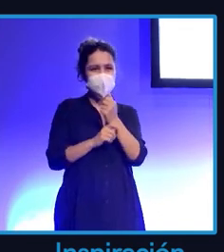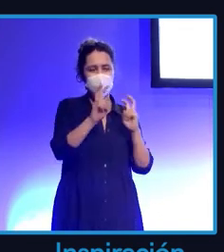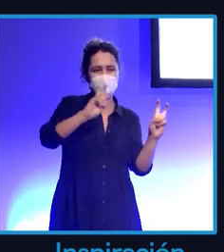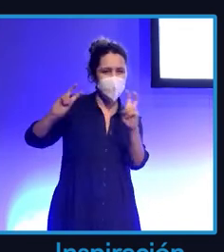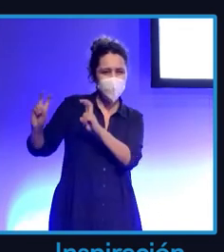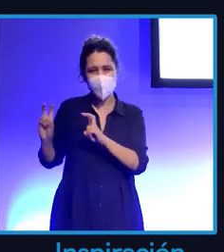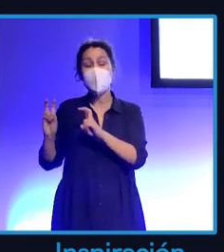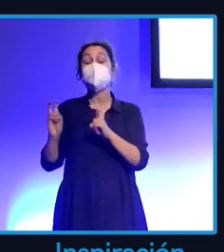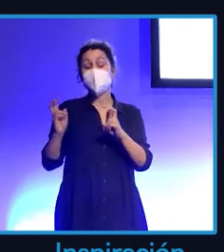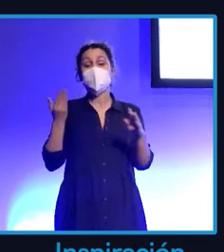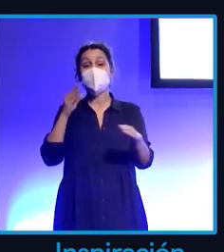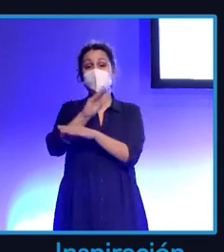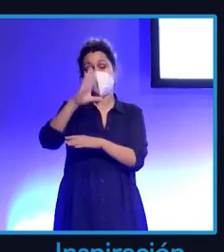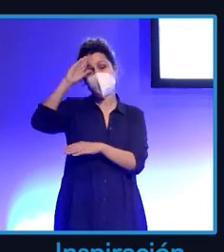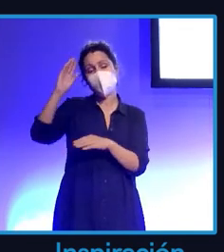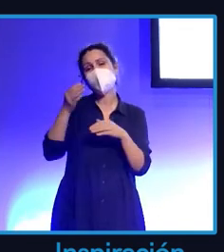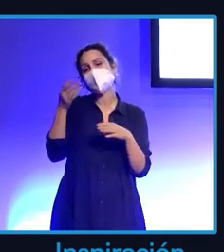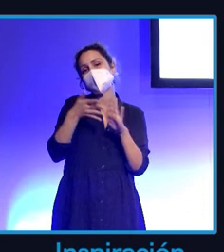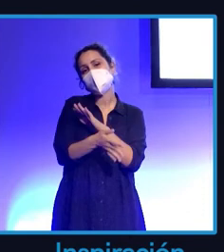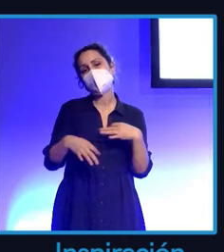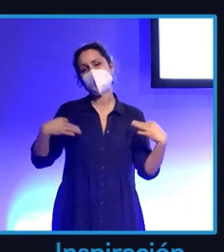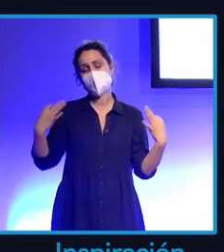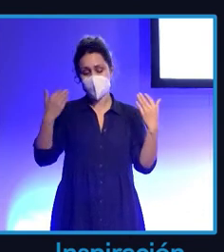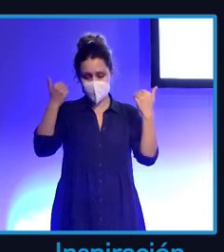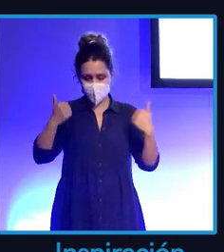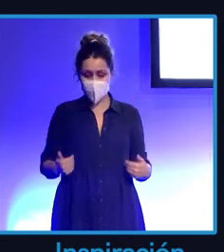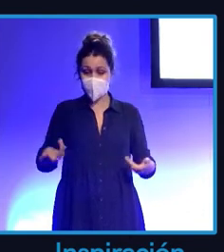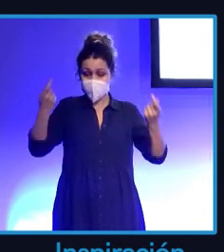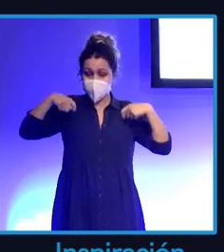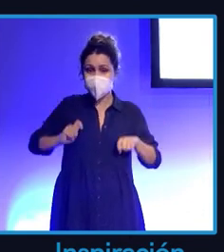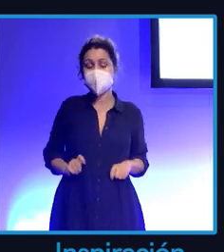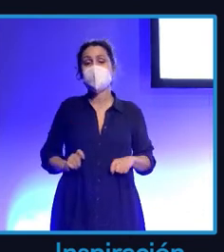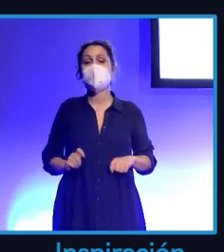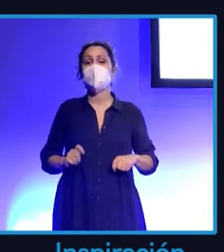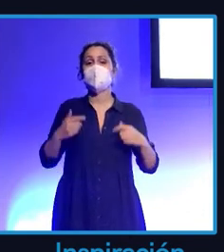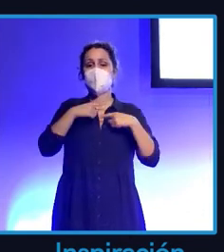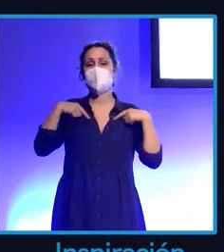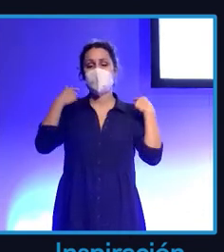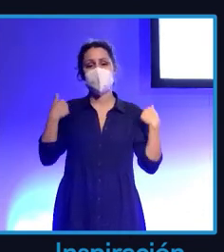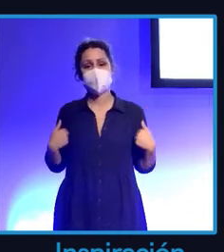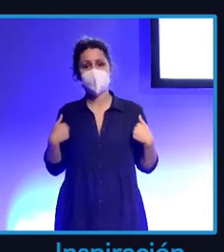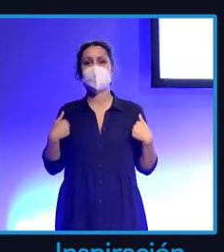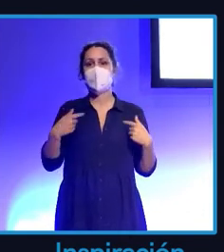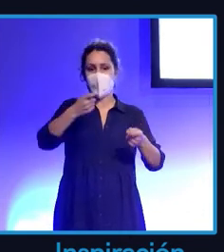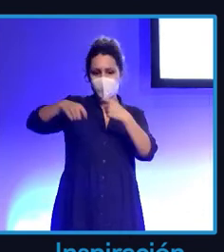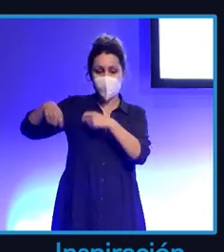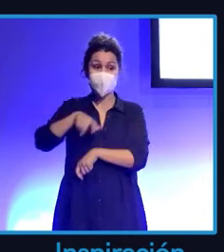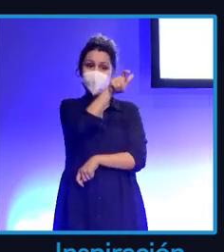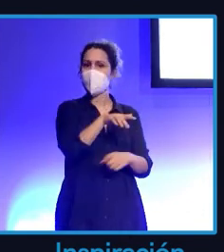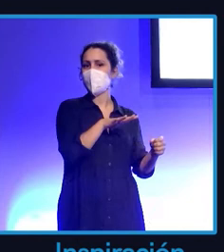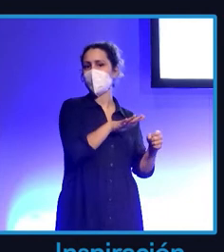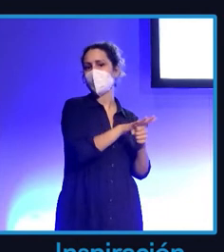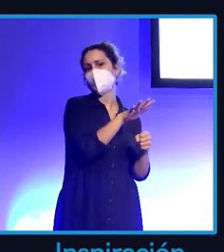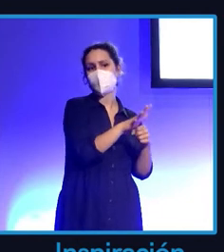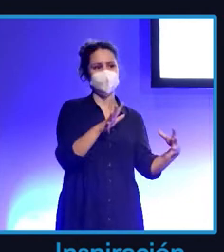Invertir de forma inteligente es que ya no me vale que soy una marca que vende camisetas y como mi amiga es influencer o es súper guapa o me siento súper